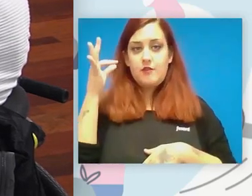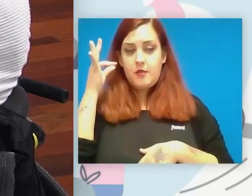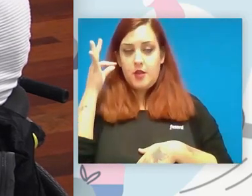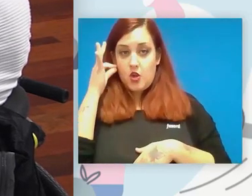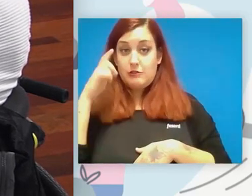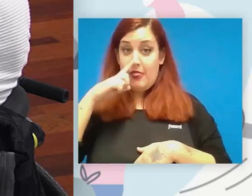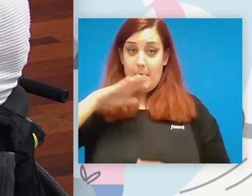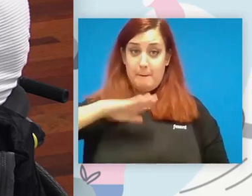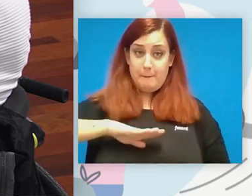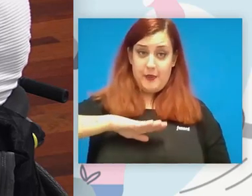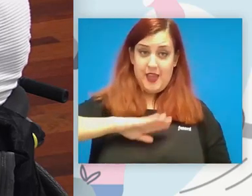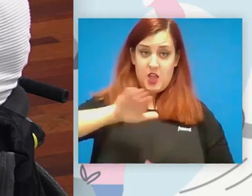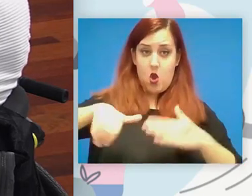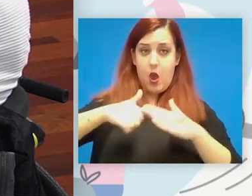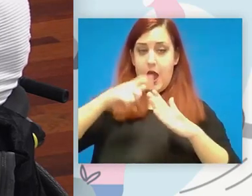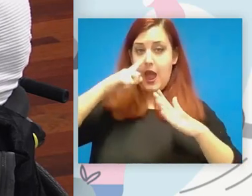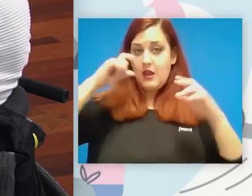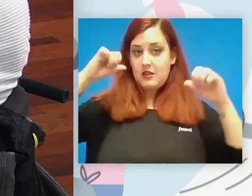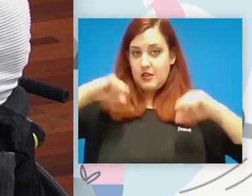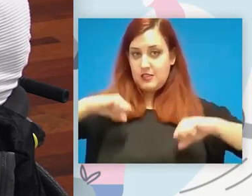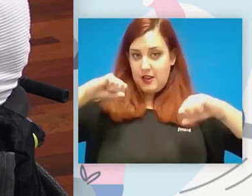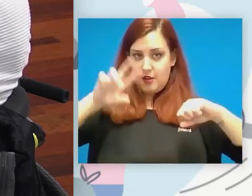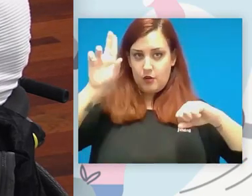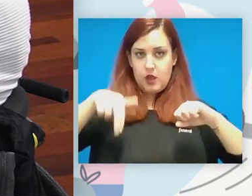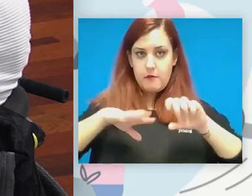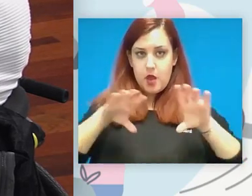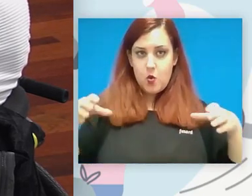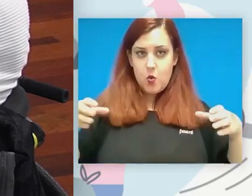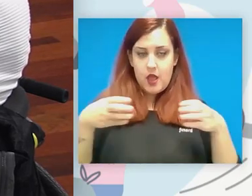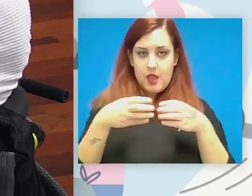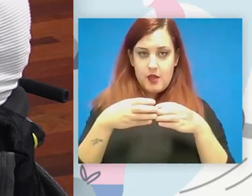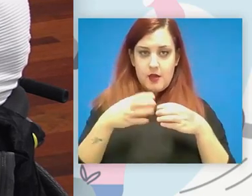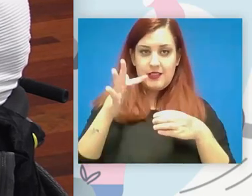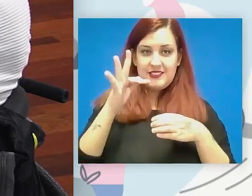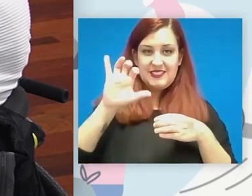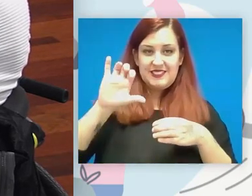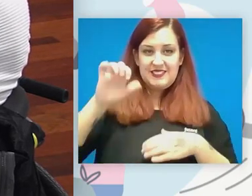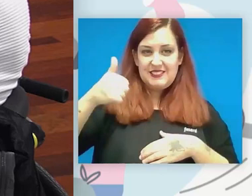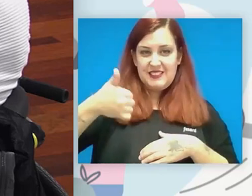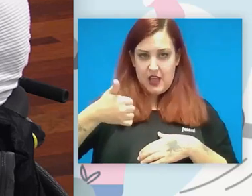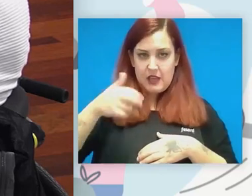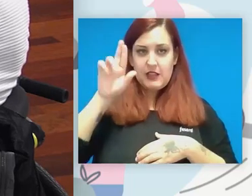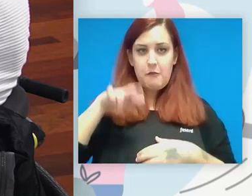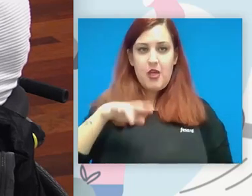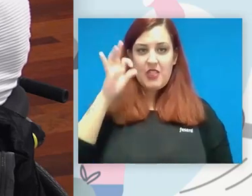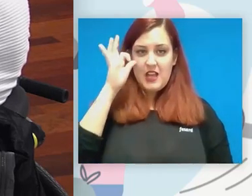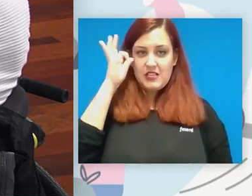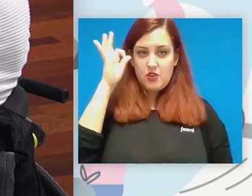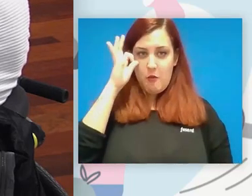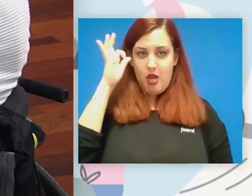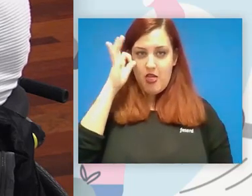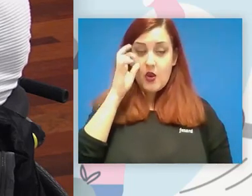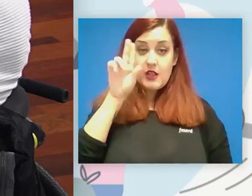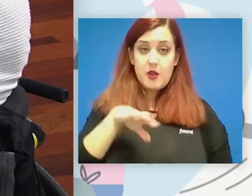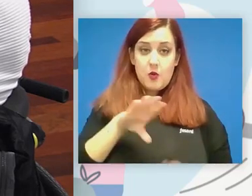hasta el Senior aparte de tener un equipo de Tea un equipo de síndrome de Down y un equipo de